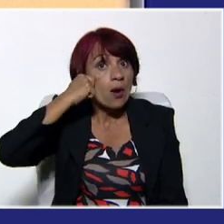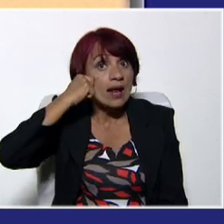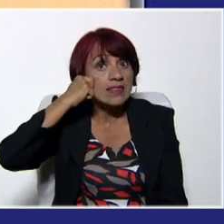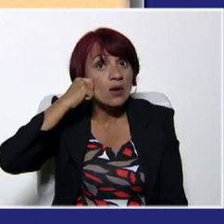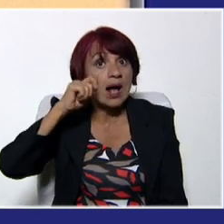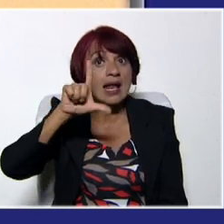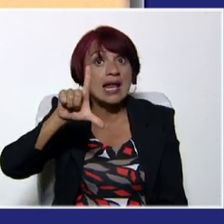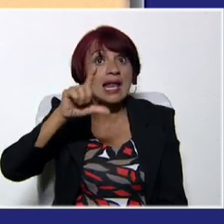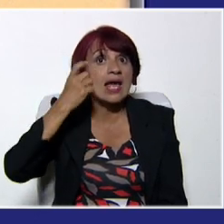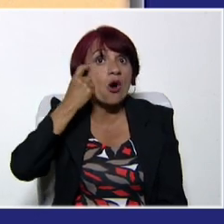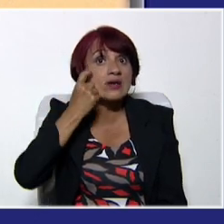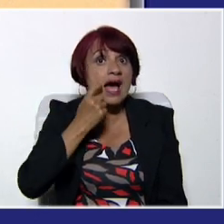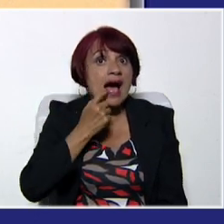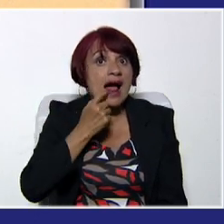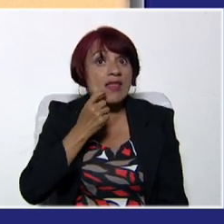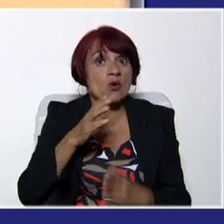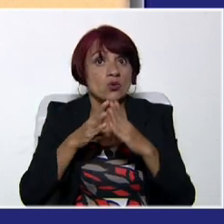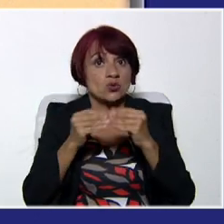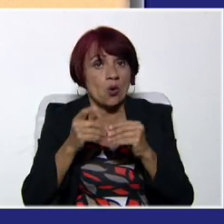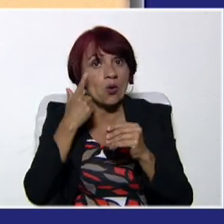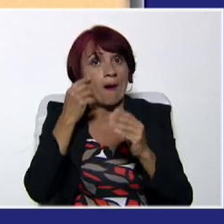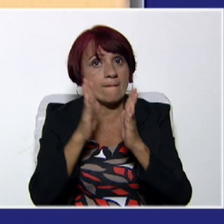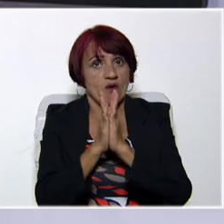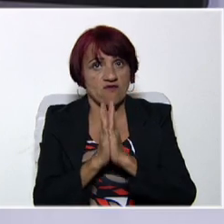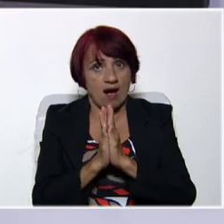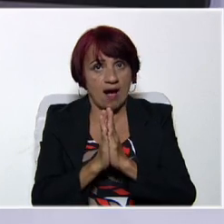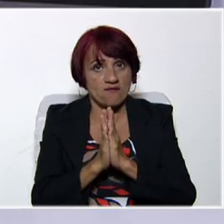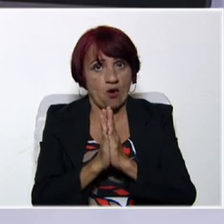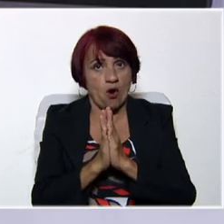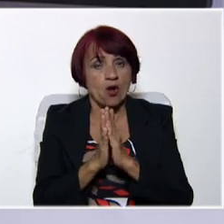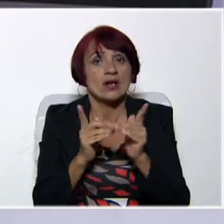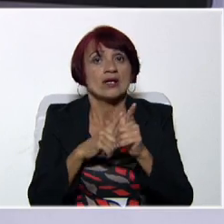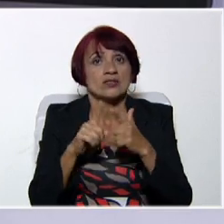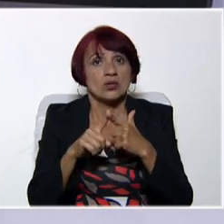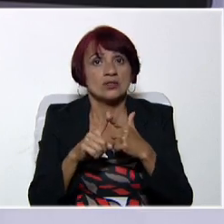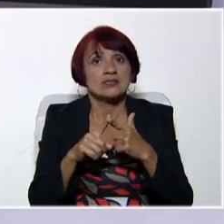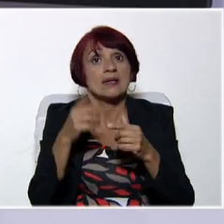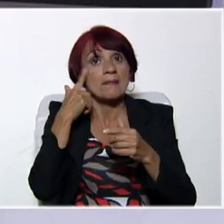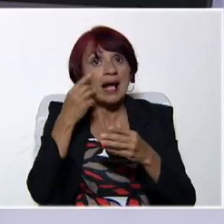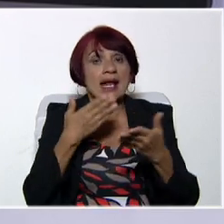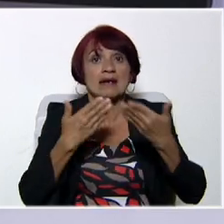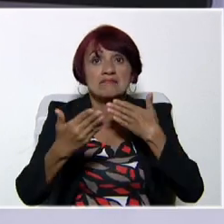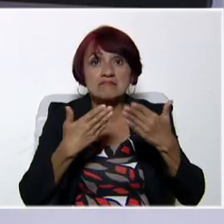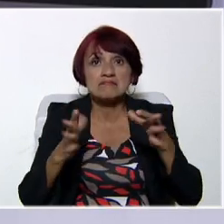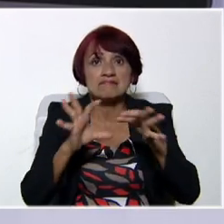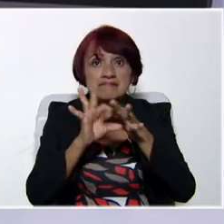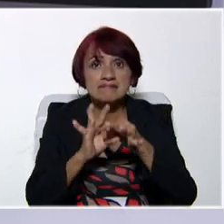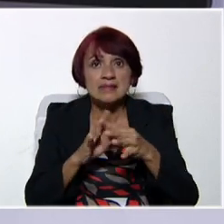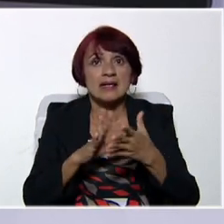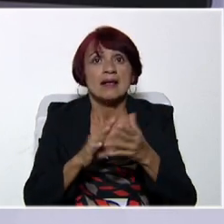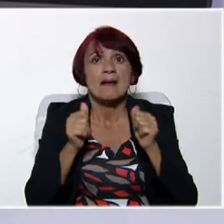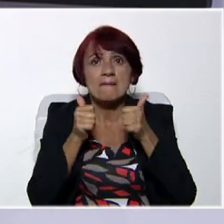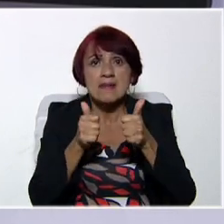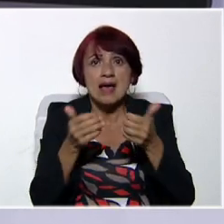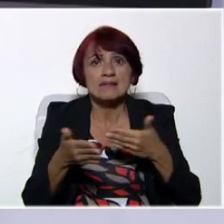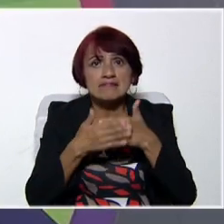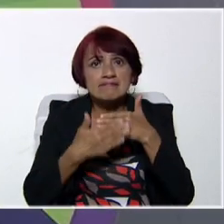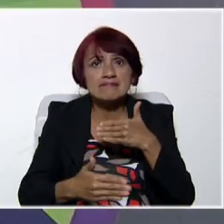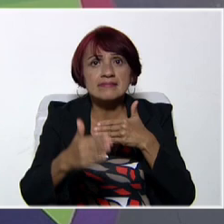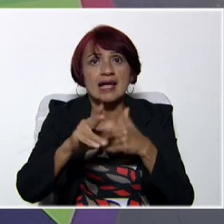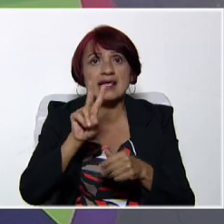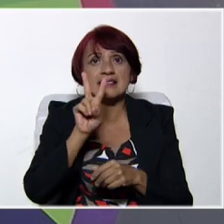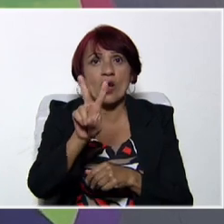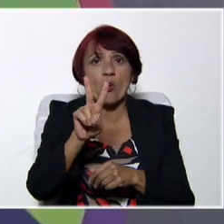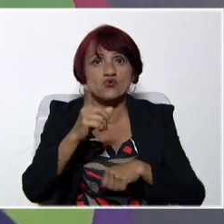próxima grabando ya en inglés parte para que vayamos socializando. Y practiquen. Espero que les vaya muy bien en este segundo